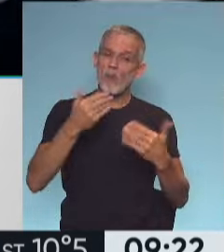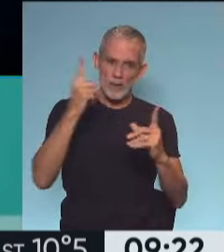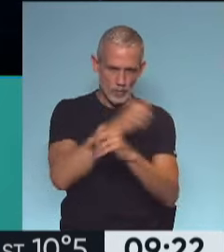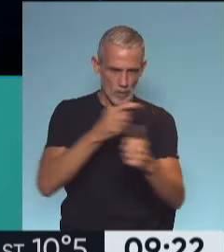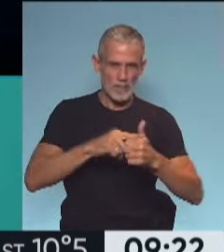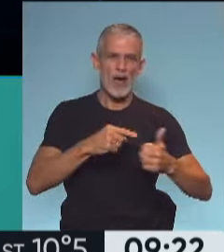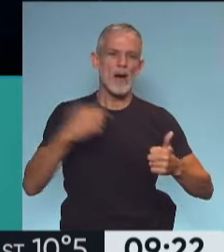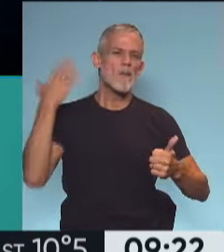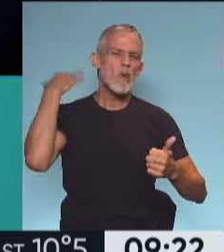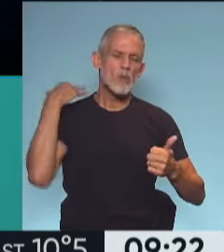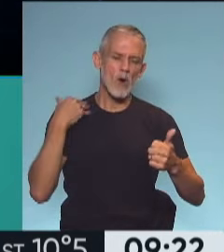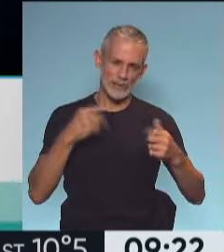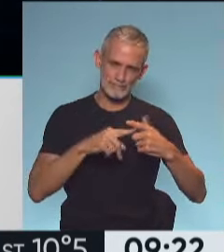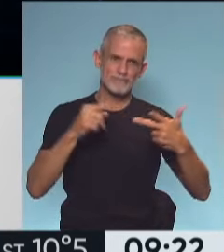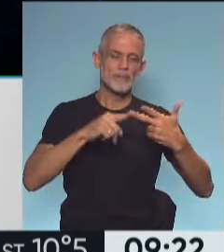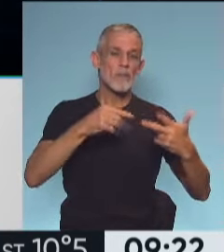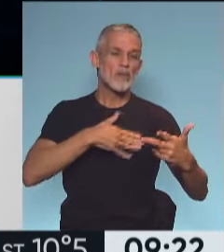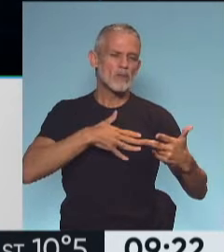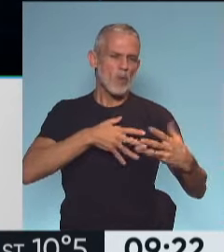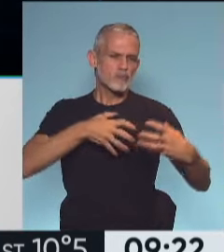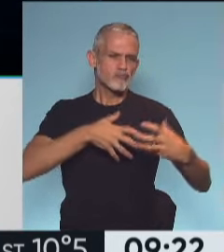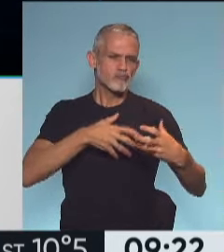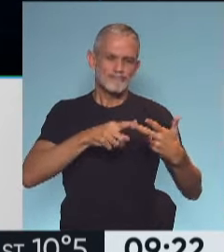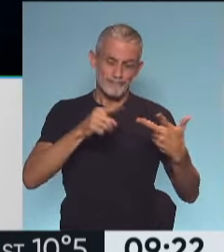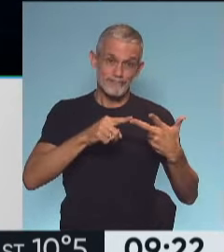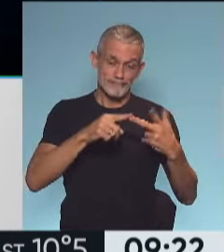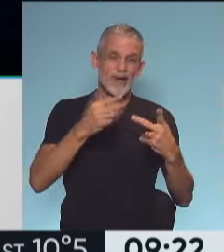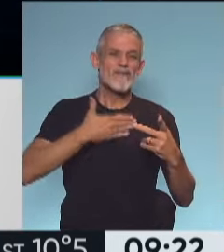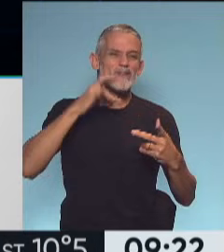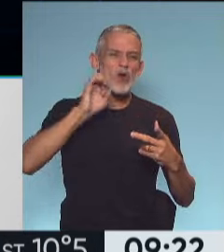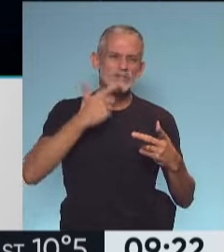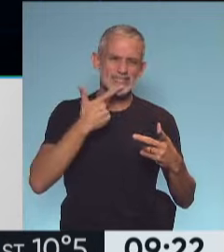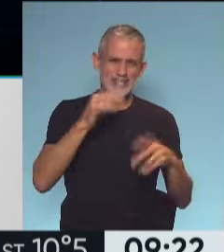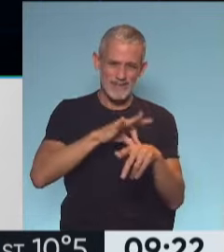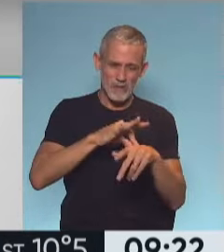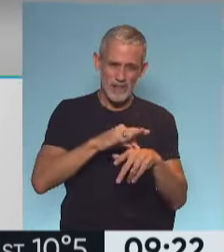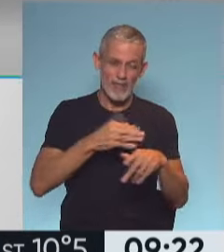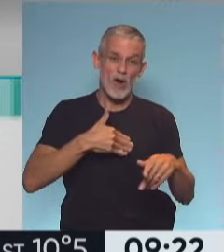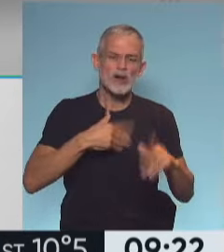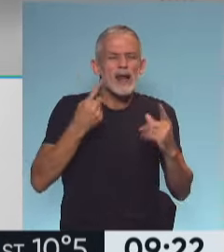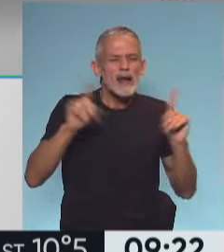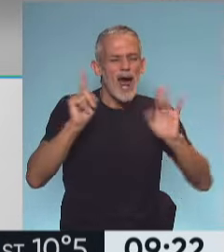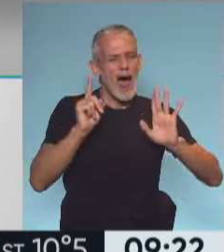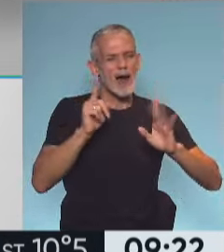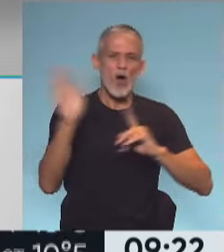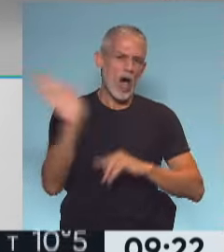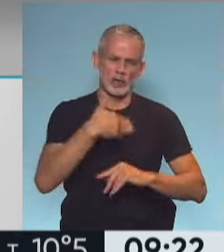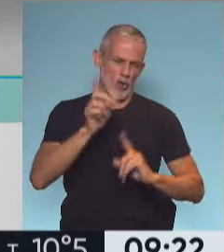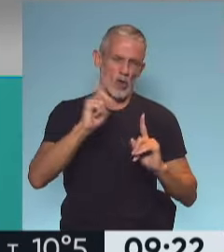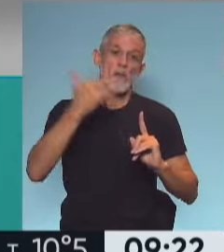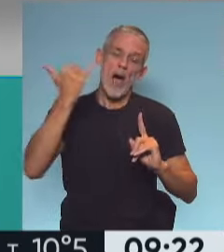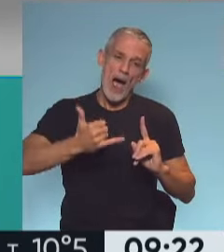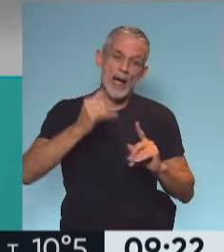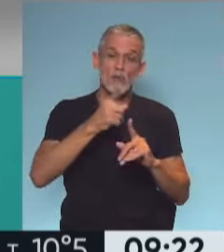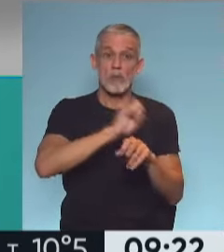fibrosis pulmonar, secuelas de miocarditis y fibrosis cardíaca, que son raras, pero existen,